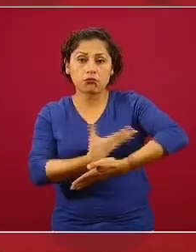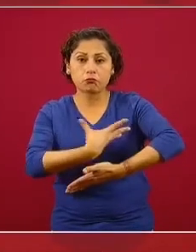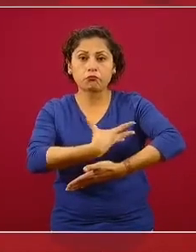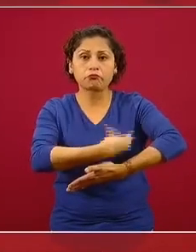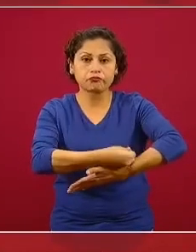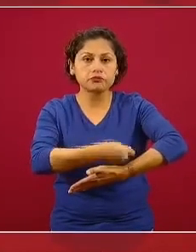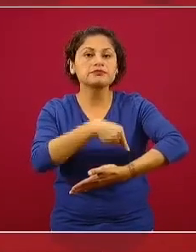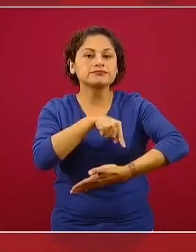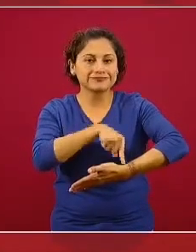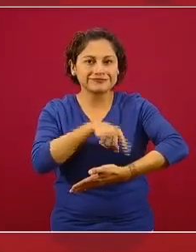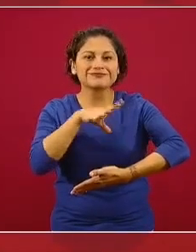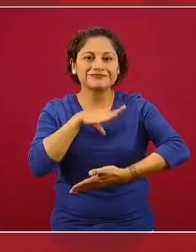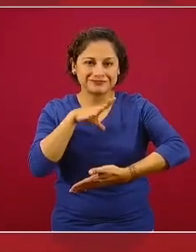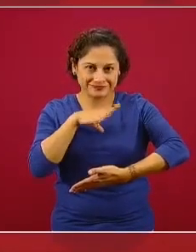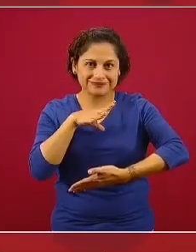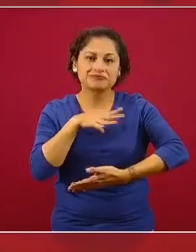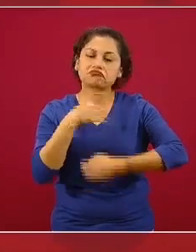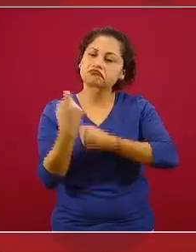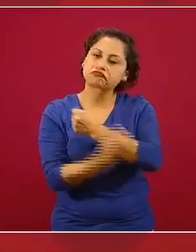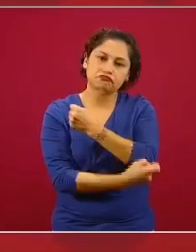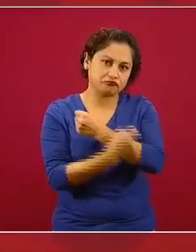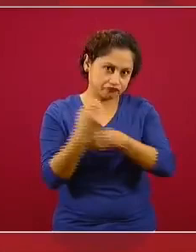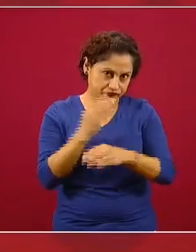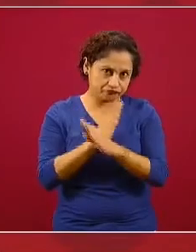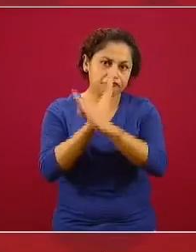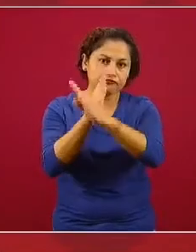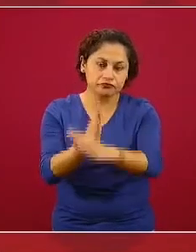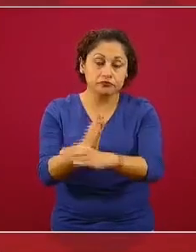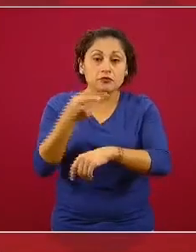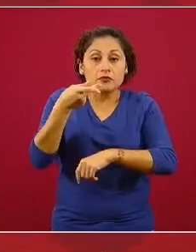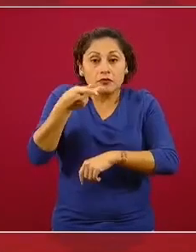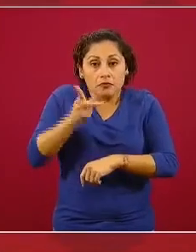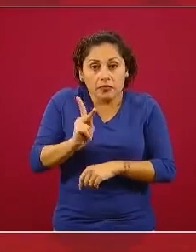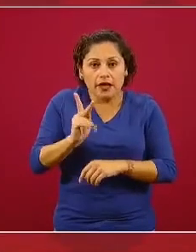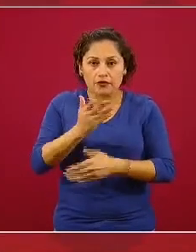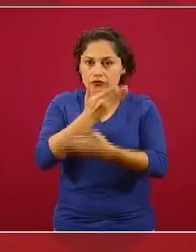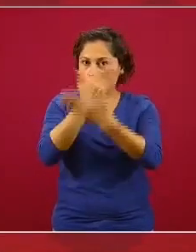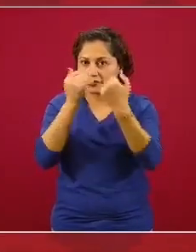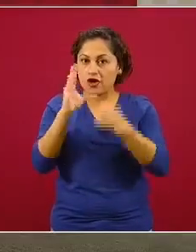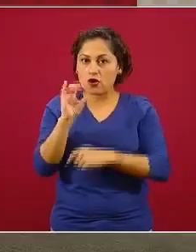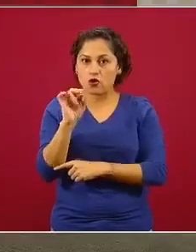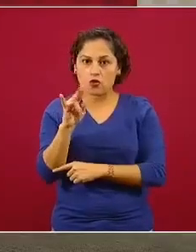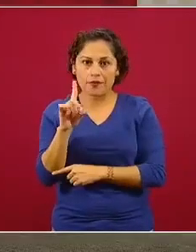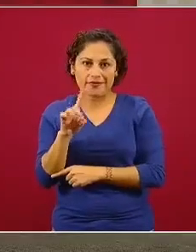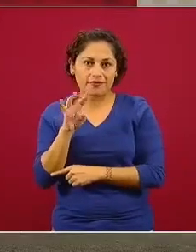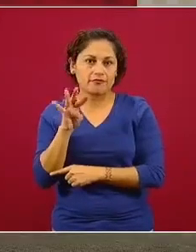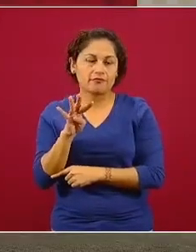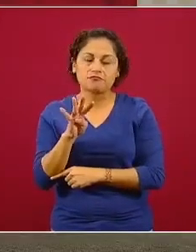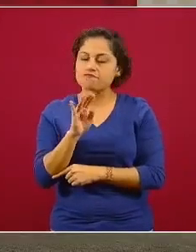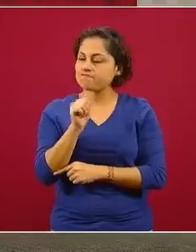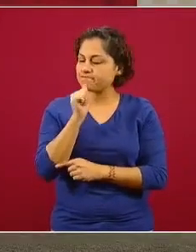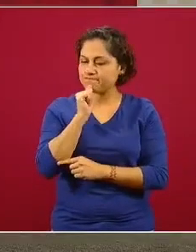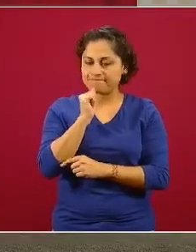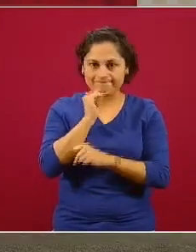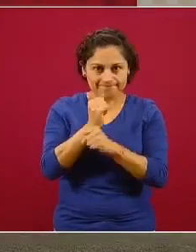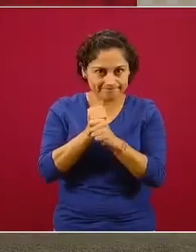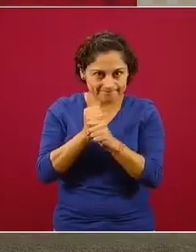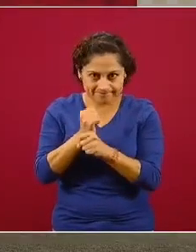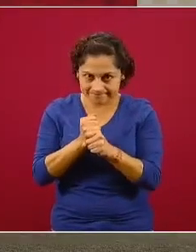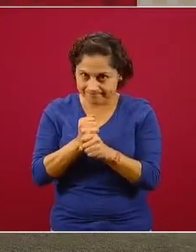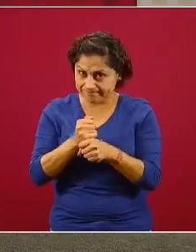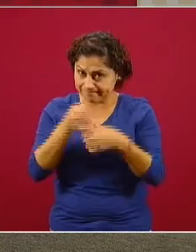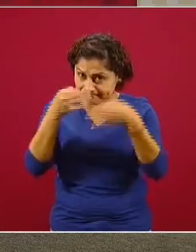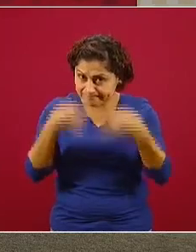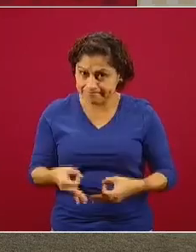sabe todavía en el caso de COVID. Ahora, si tomáramos como referencia otros coronavirus o la influenza, teniendo muy claro que genéticamente